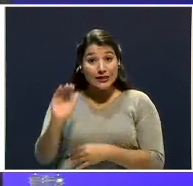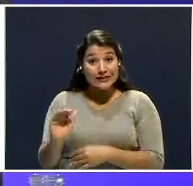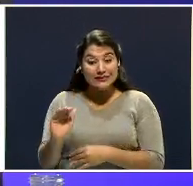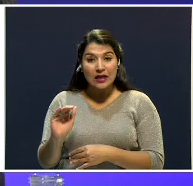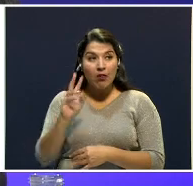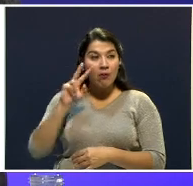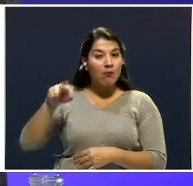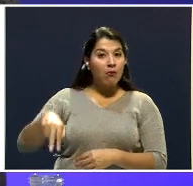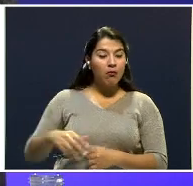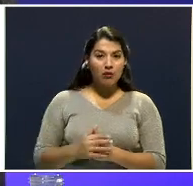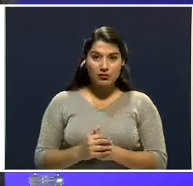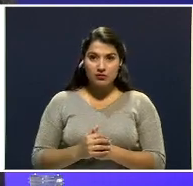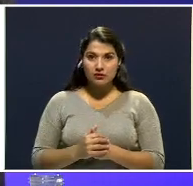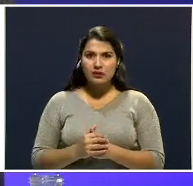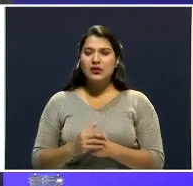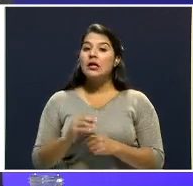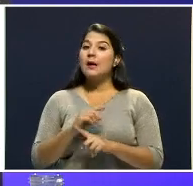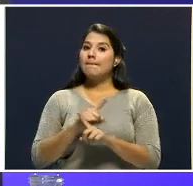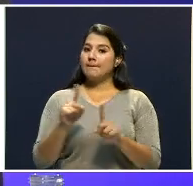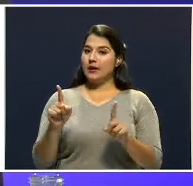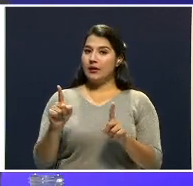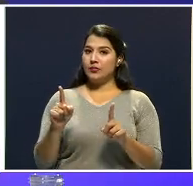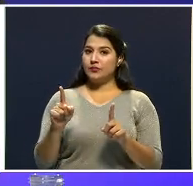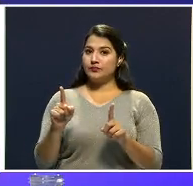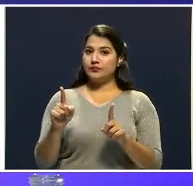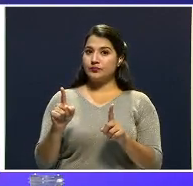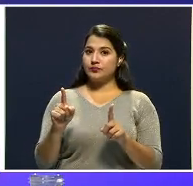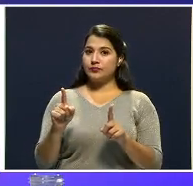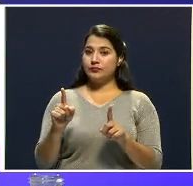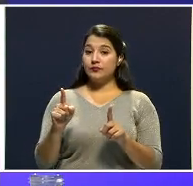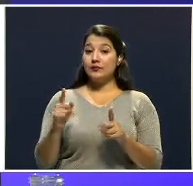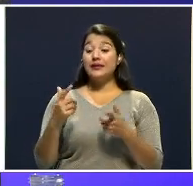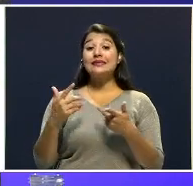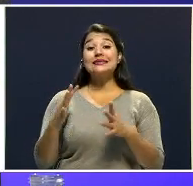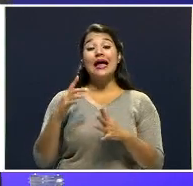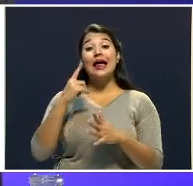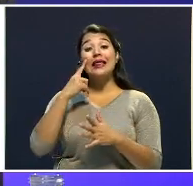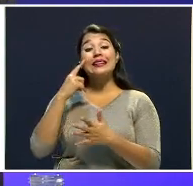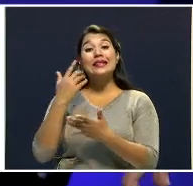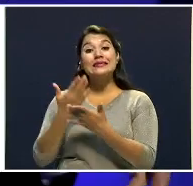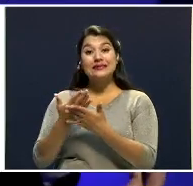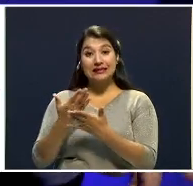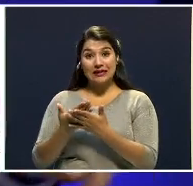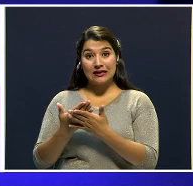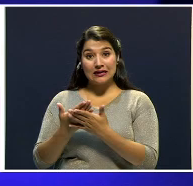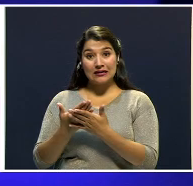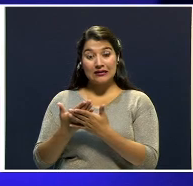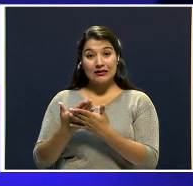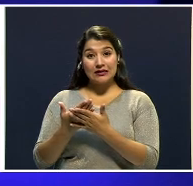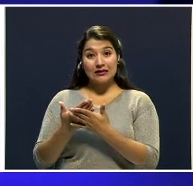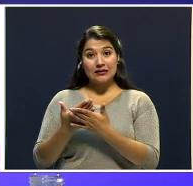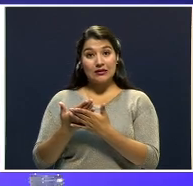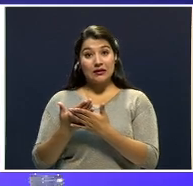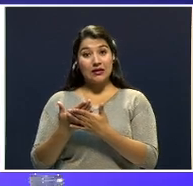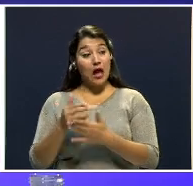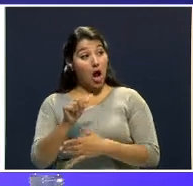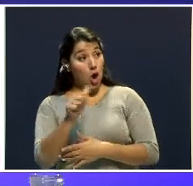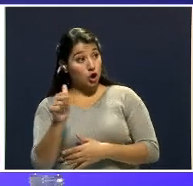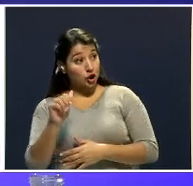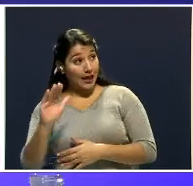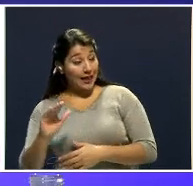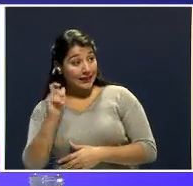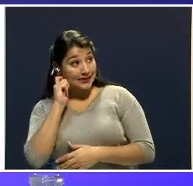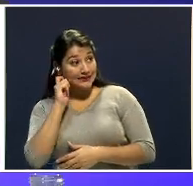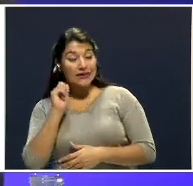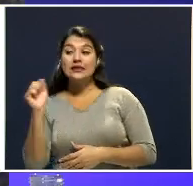pese a que hay un dictamen psiquiátrico de la testigo. ¿De la otra niña? Sí, el de la testigo que